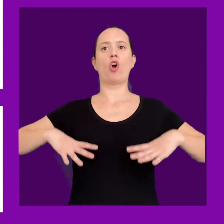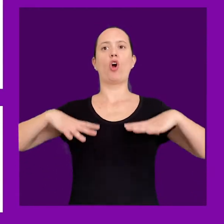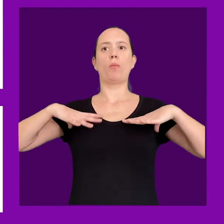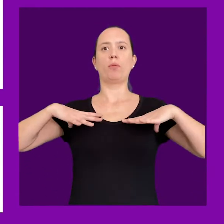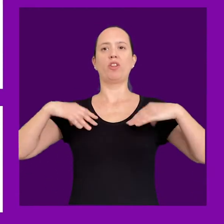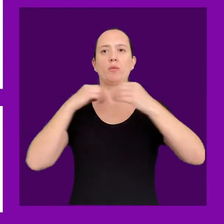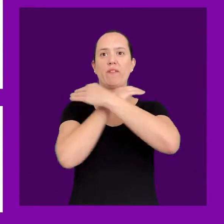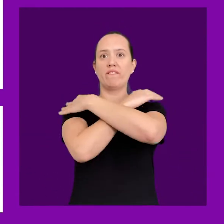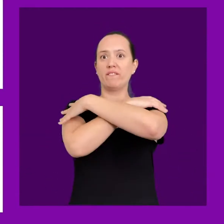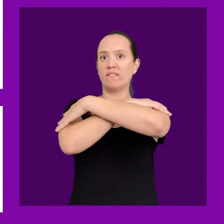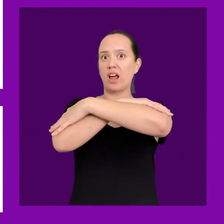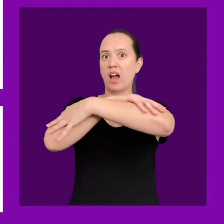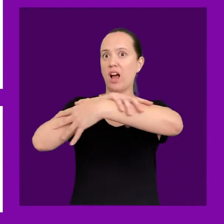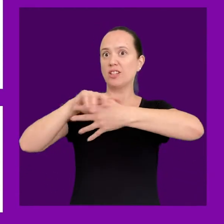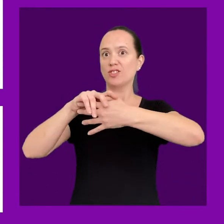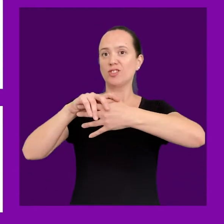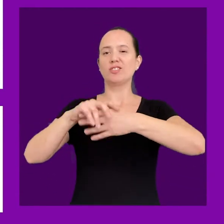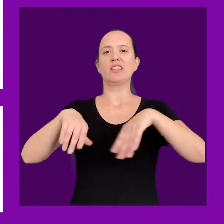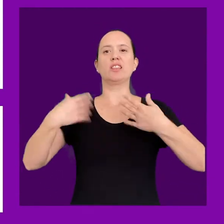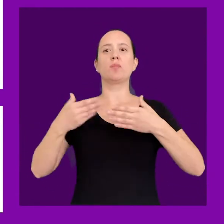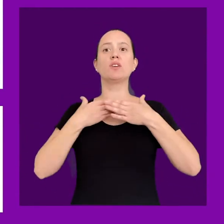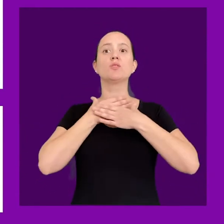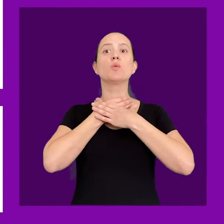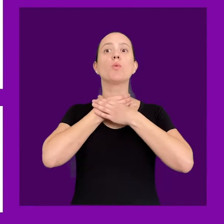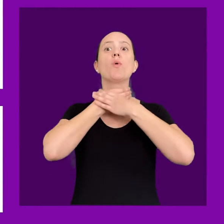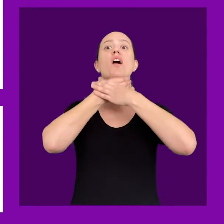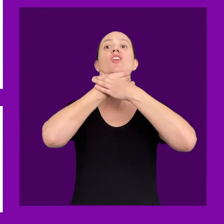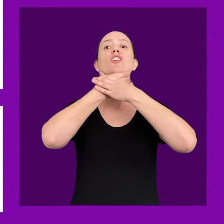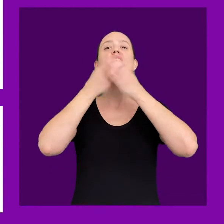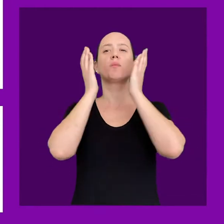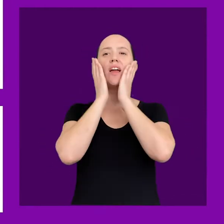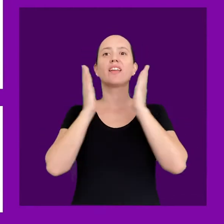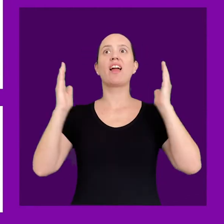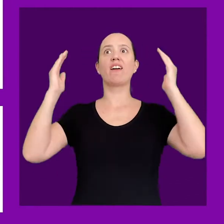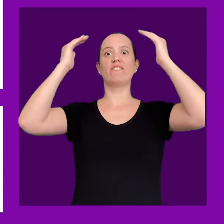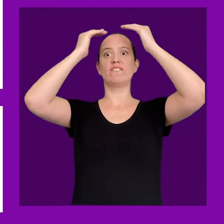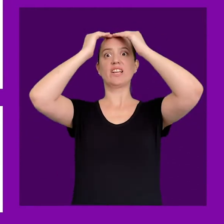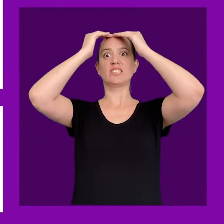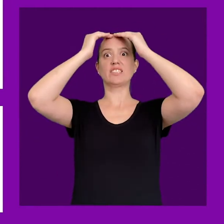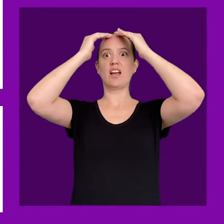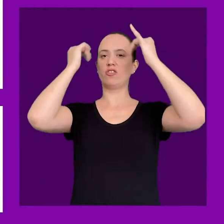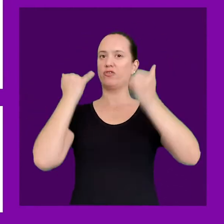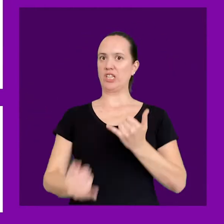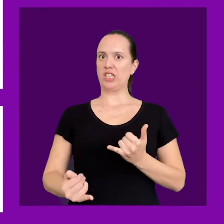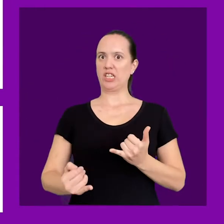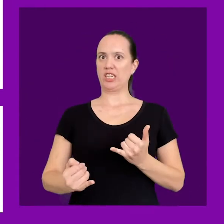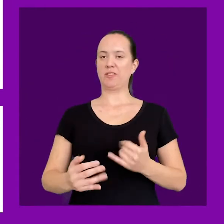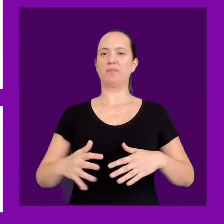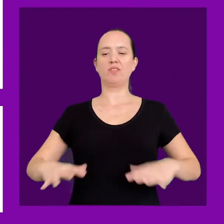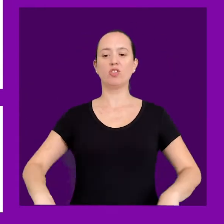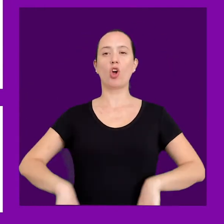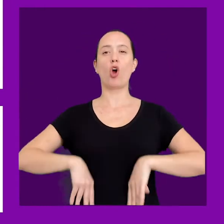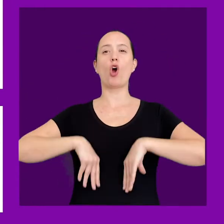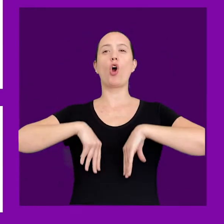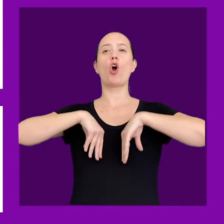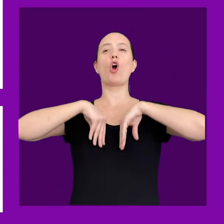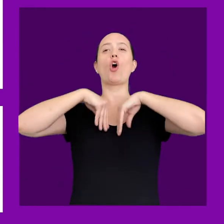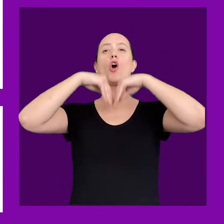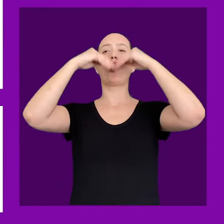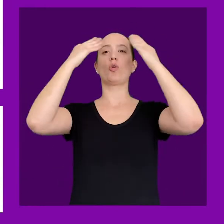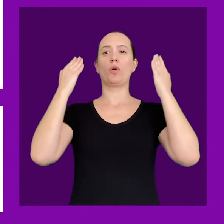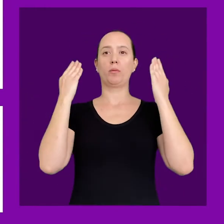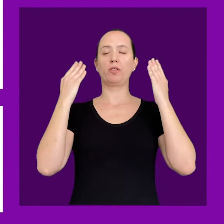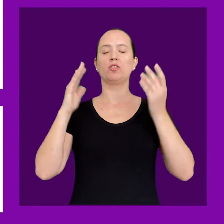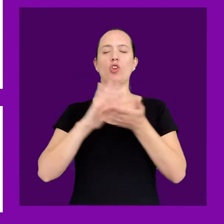posición de nuestra espalda y hombros, el espacio entre nuestros brazos y nuestro tronco y, finalmente, la posición del cuello y la